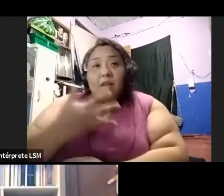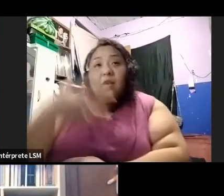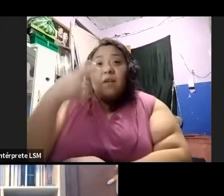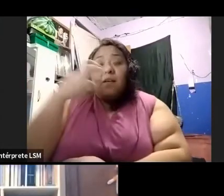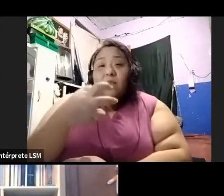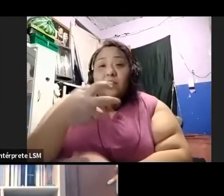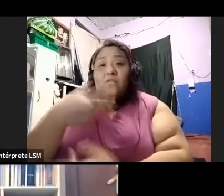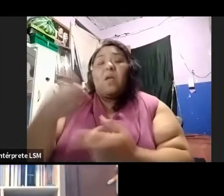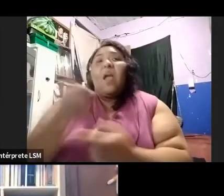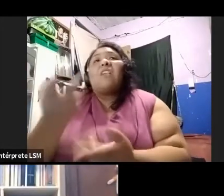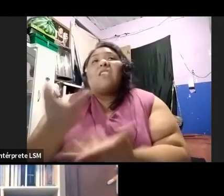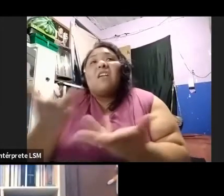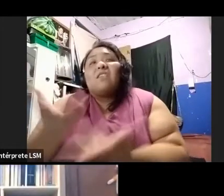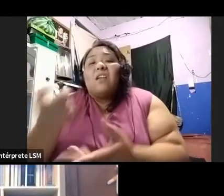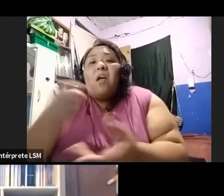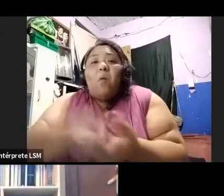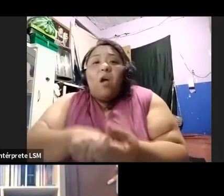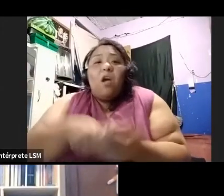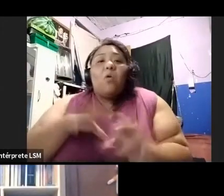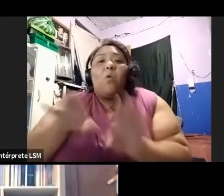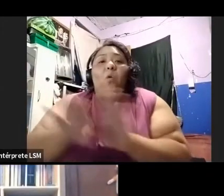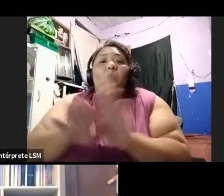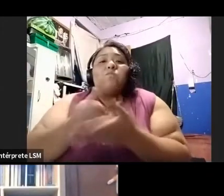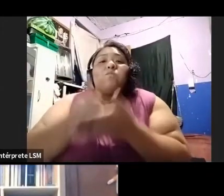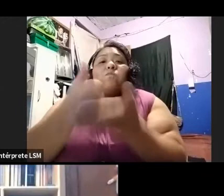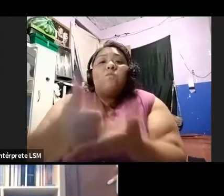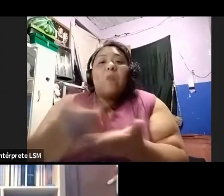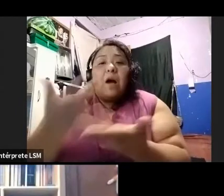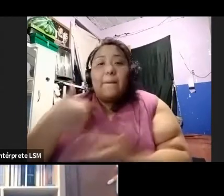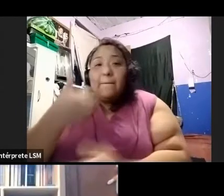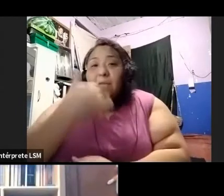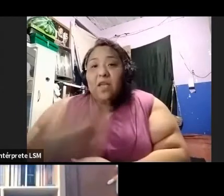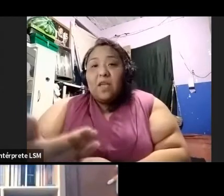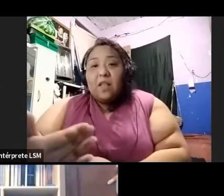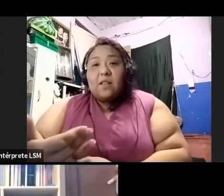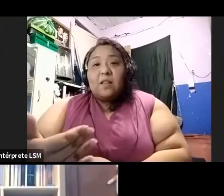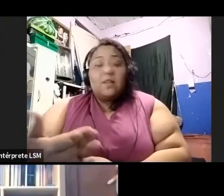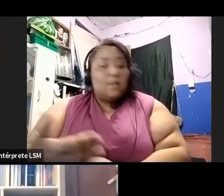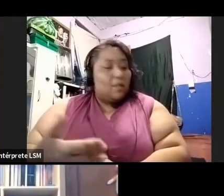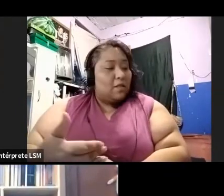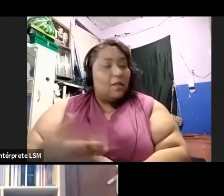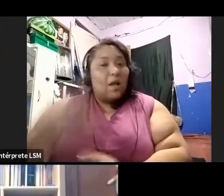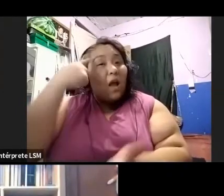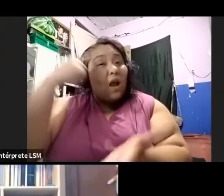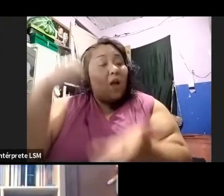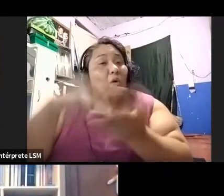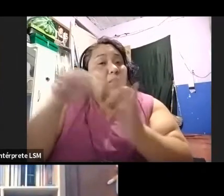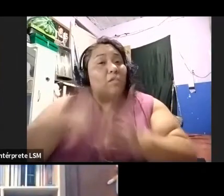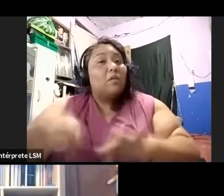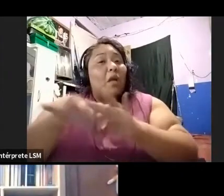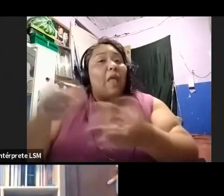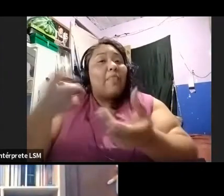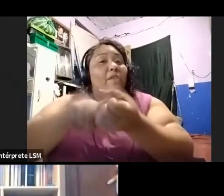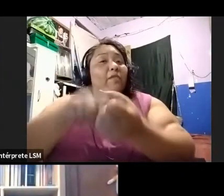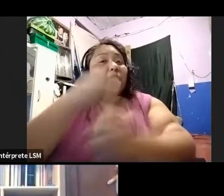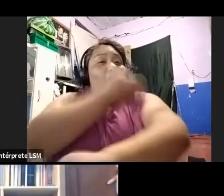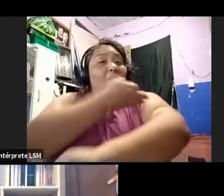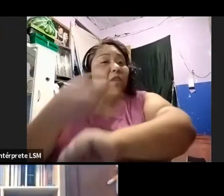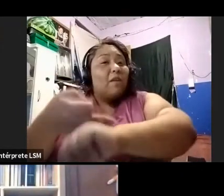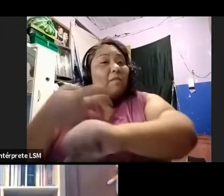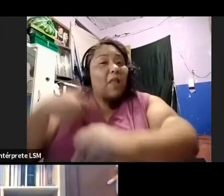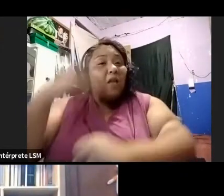¿Qué hacemos en comunidad? ¿Cómo contribuimos? Porque si bien creo que una parte fundamental dentro de mi familia ha sido la parte de